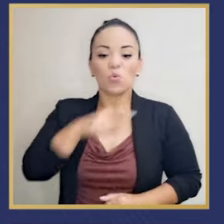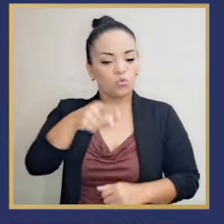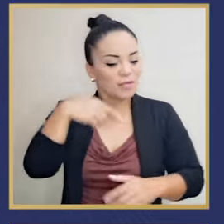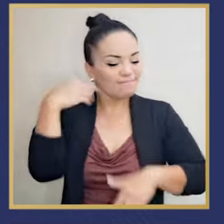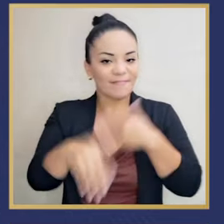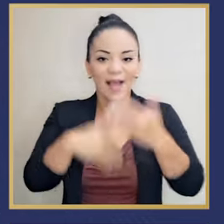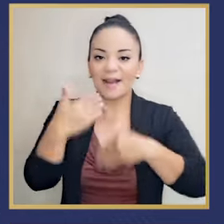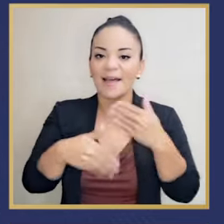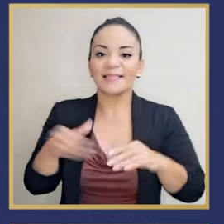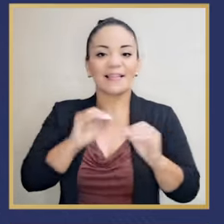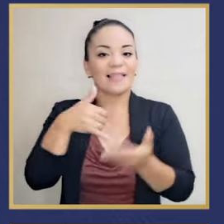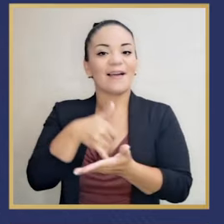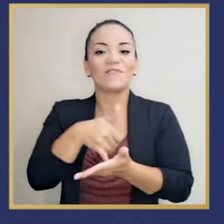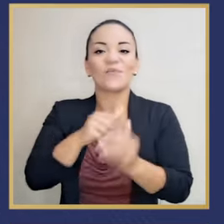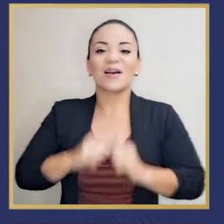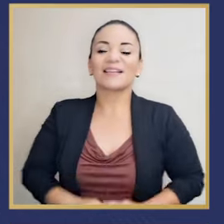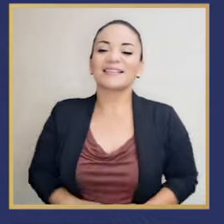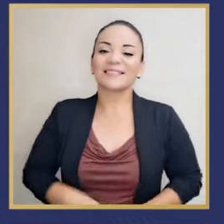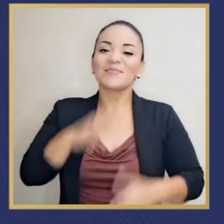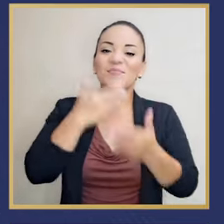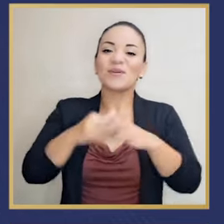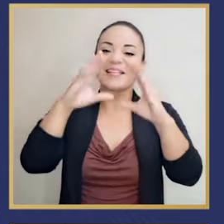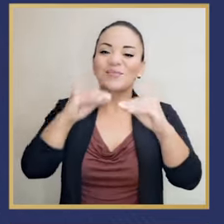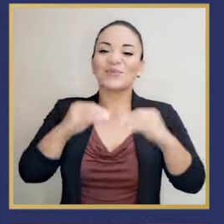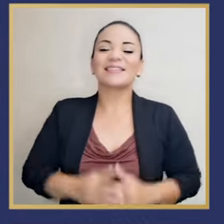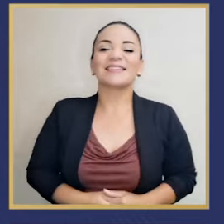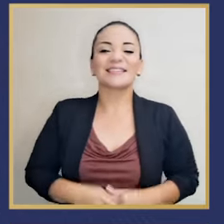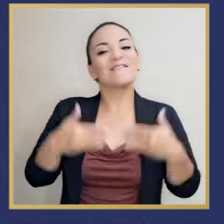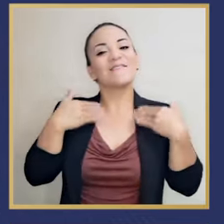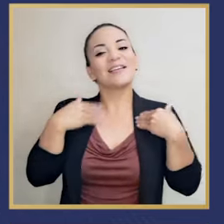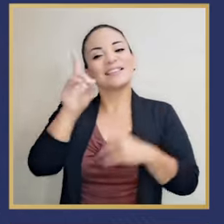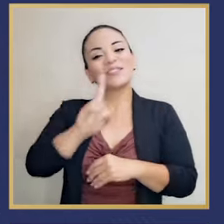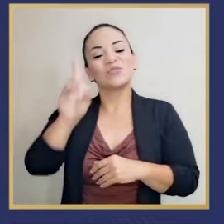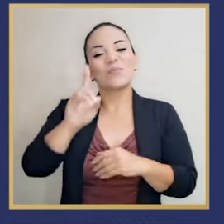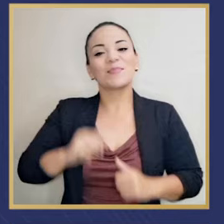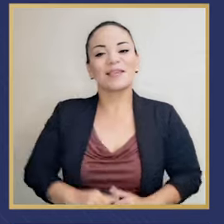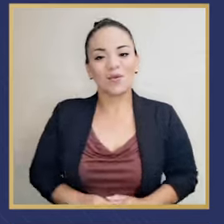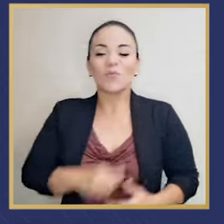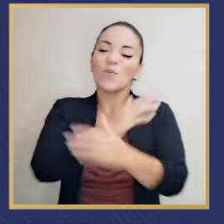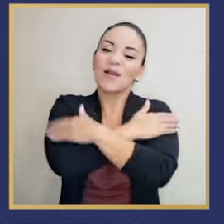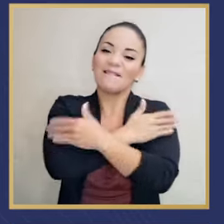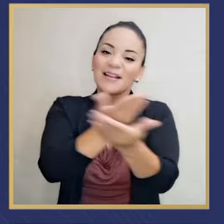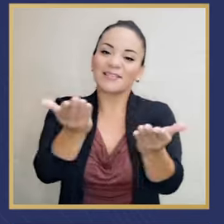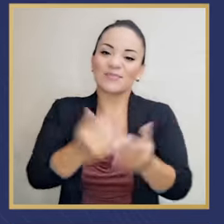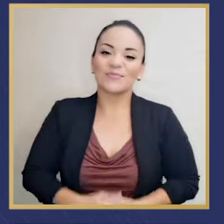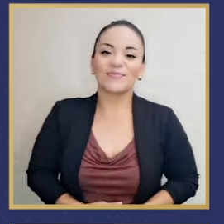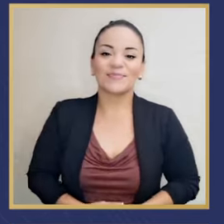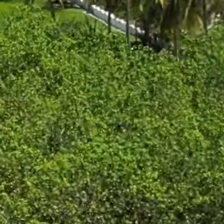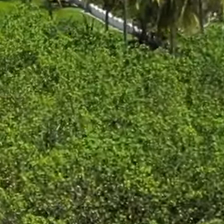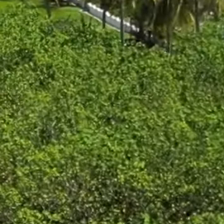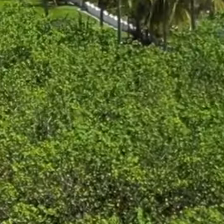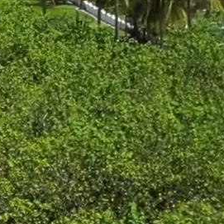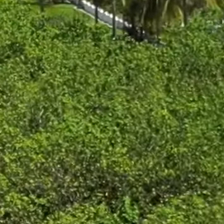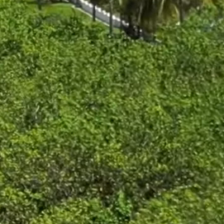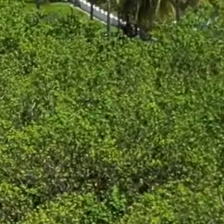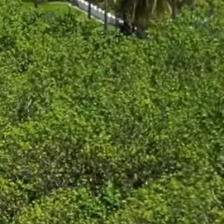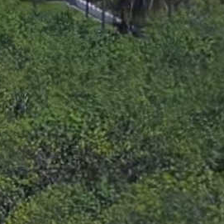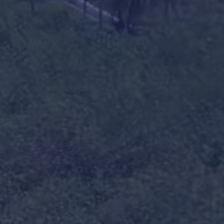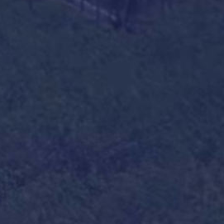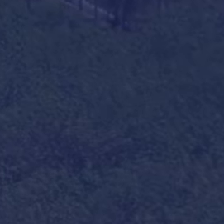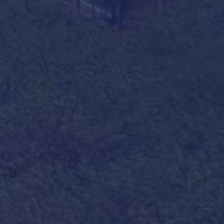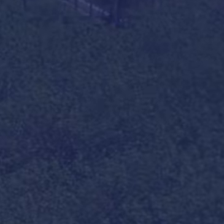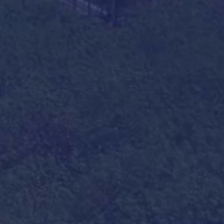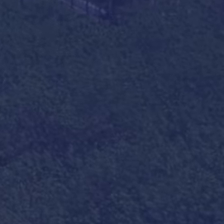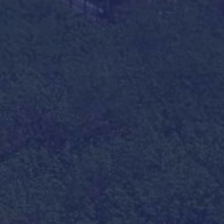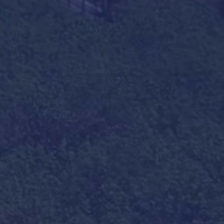palante y sin aflojar. Muy buenas noches. Feliz domingo. Un abrazo a todos. Costa Rica tiene